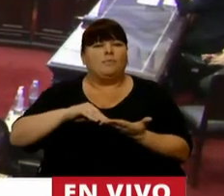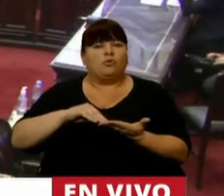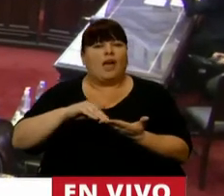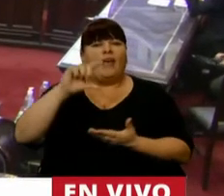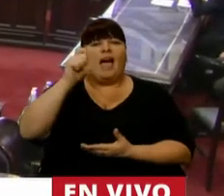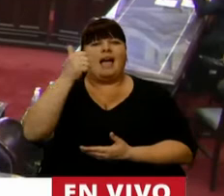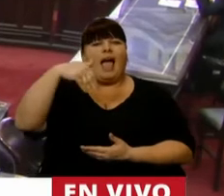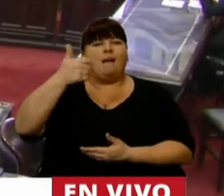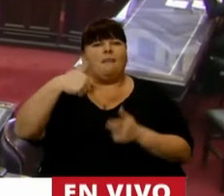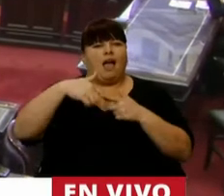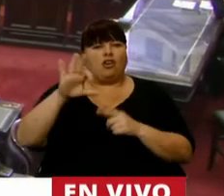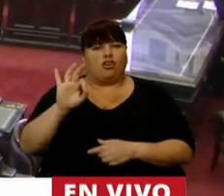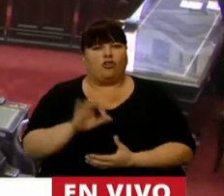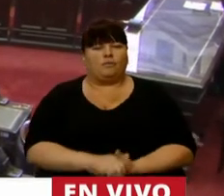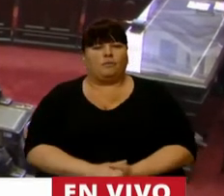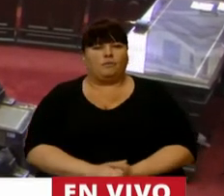Graciela Camaño.